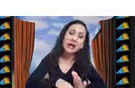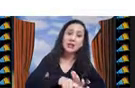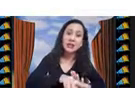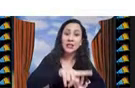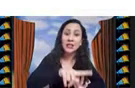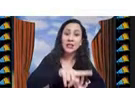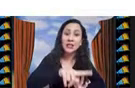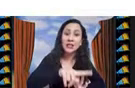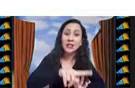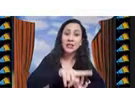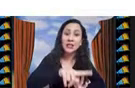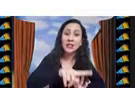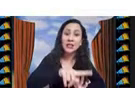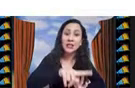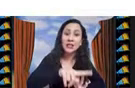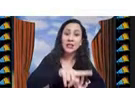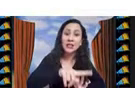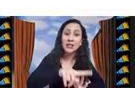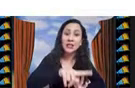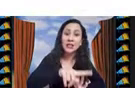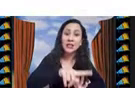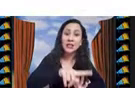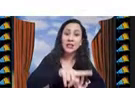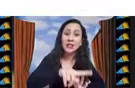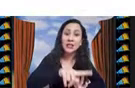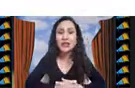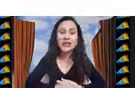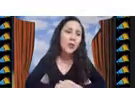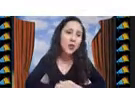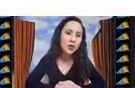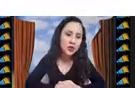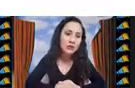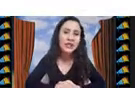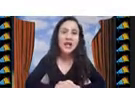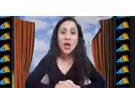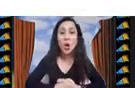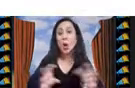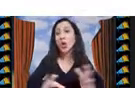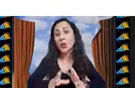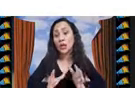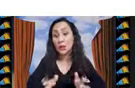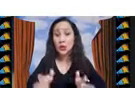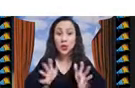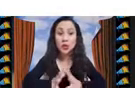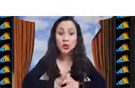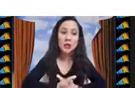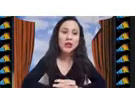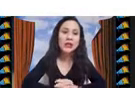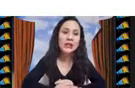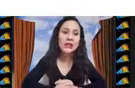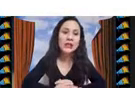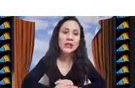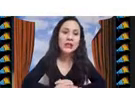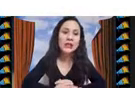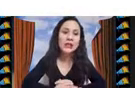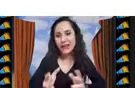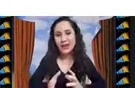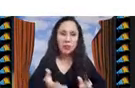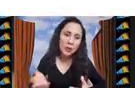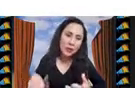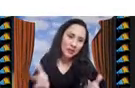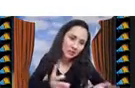de manera que visite todos esos puntos o clientes en el menor tiempo posible, o con el menor costo posible.